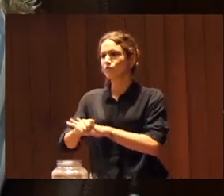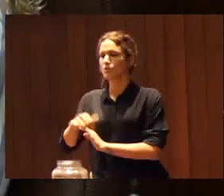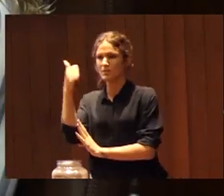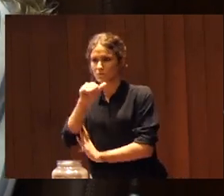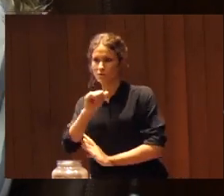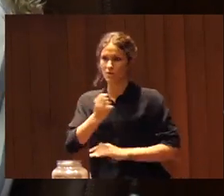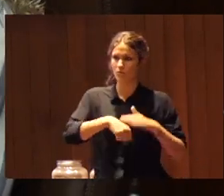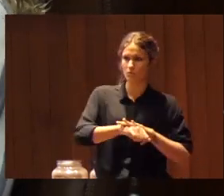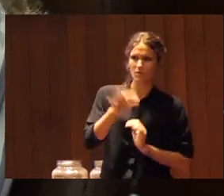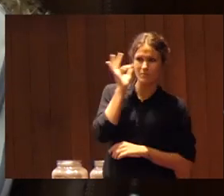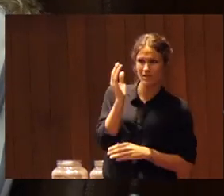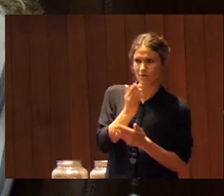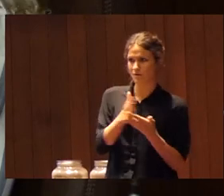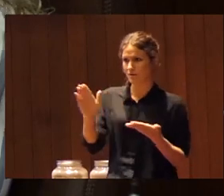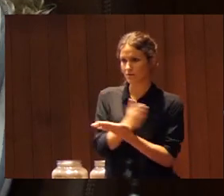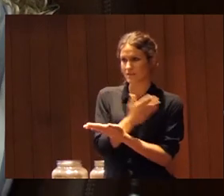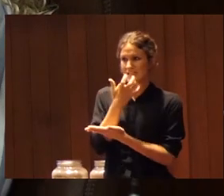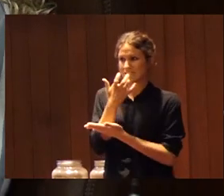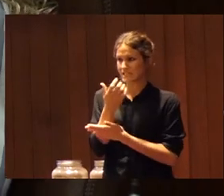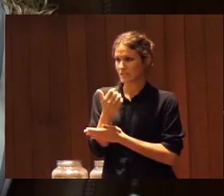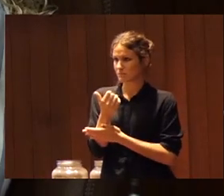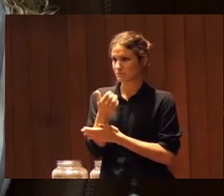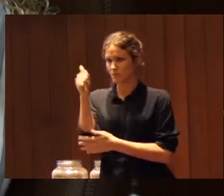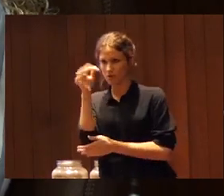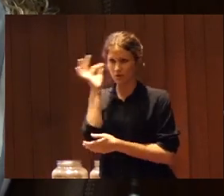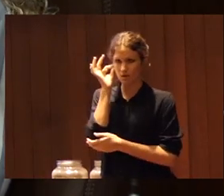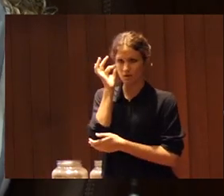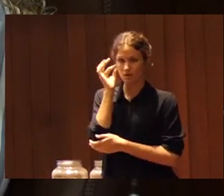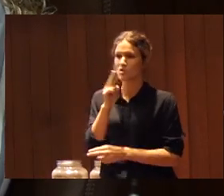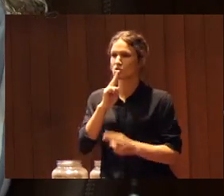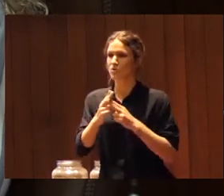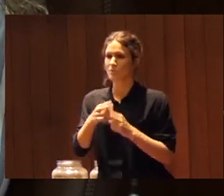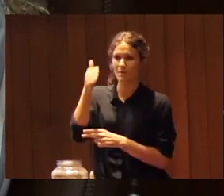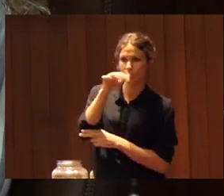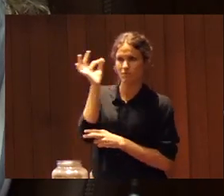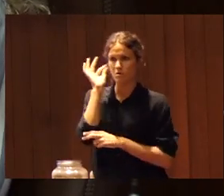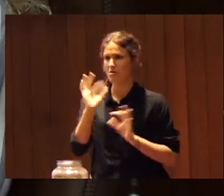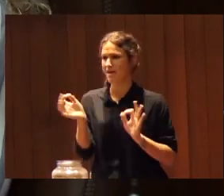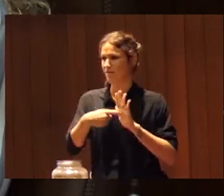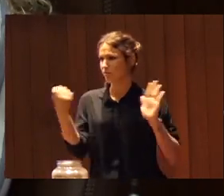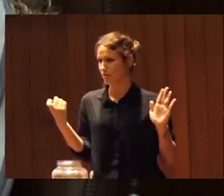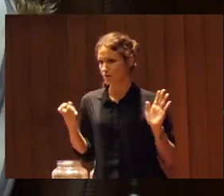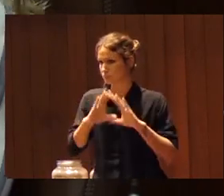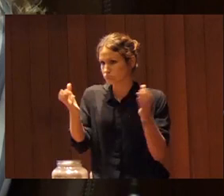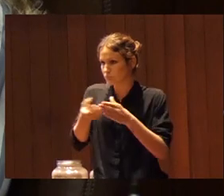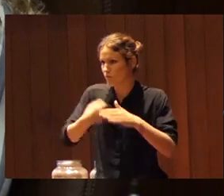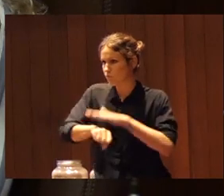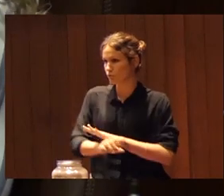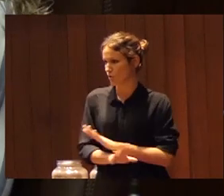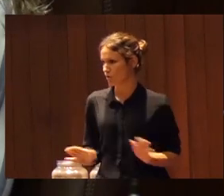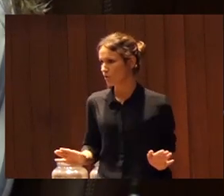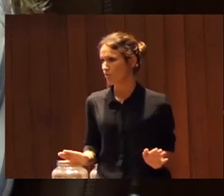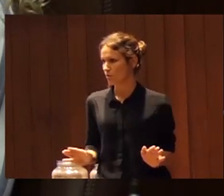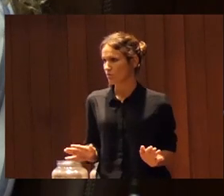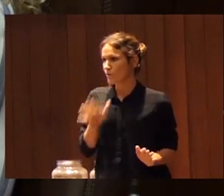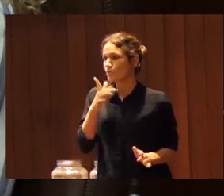fútbol femenino pues si no había categoría hacíamos fútbol fútbol no le poníamos ni masculino ni femenino sobre todo digo el fútbol porque era la que